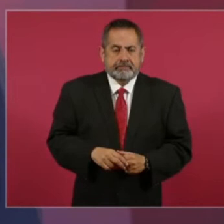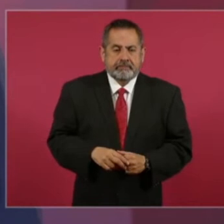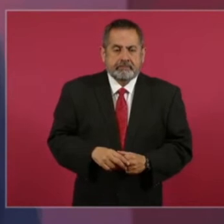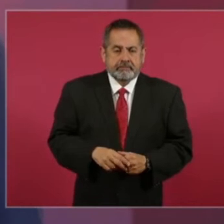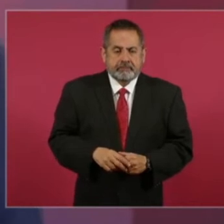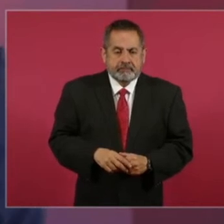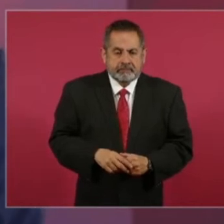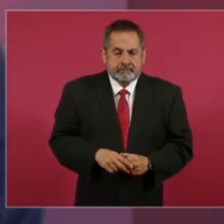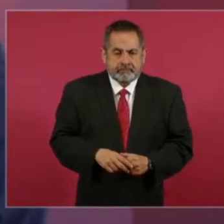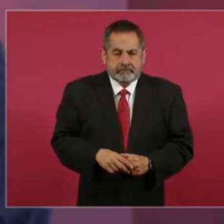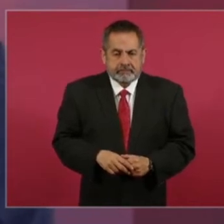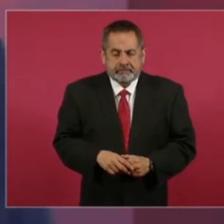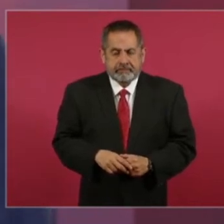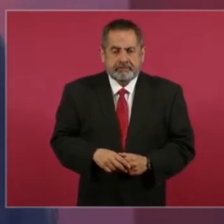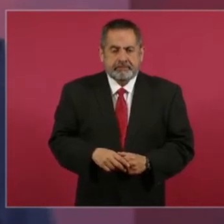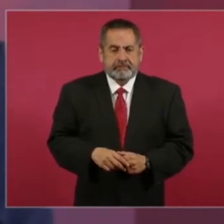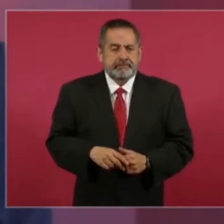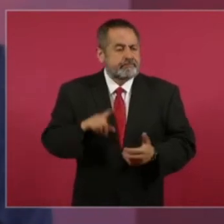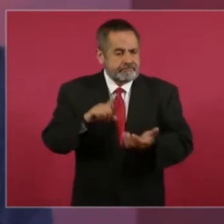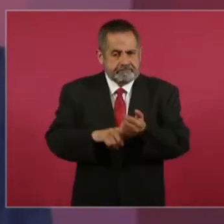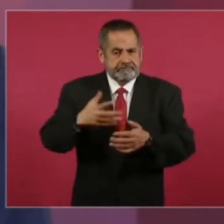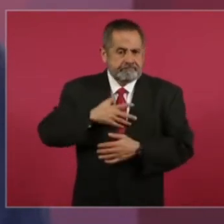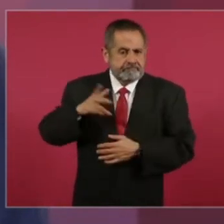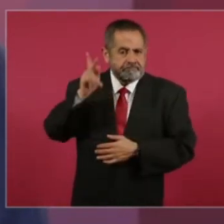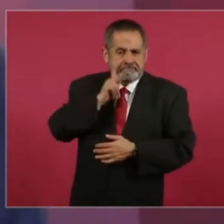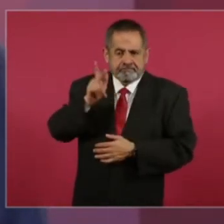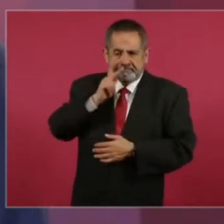pues es porque tengo las pruebas